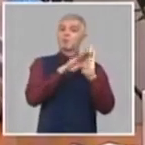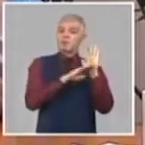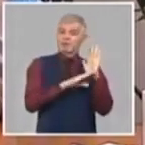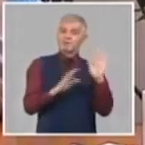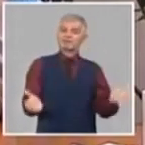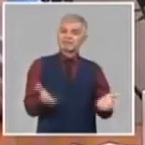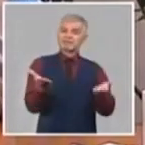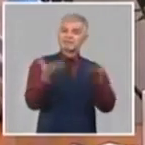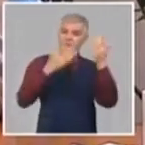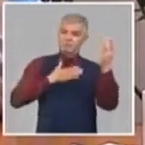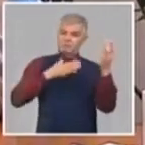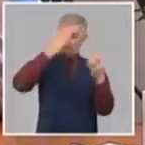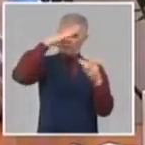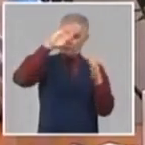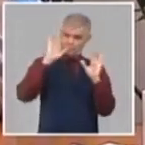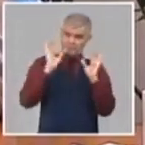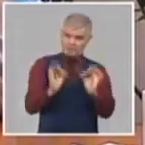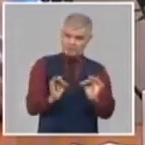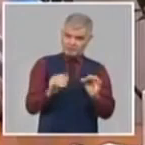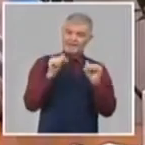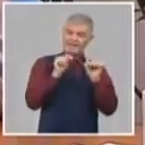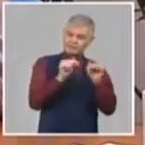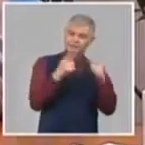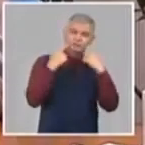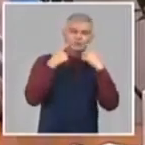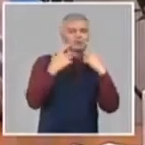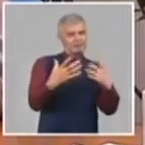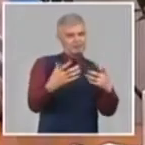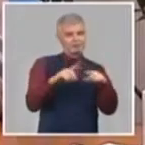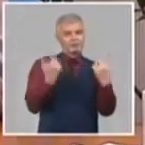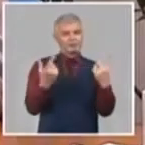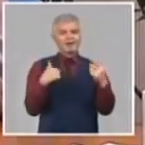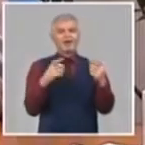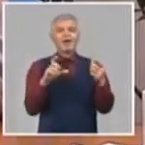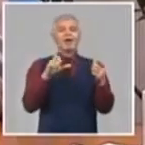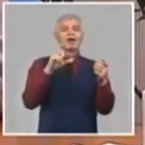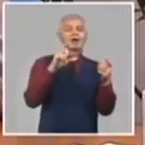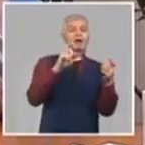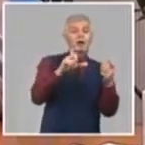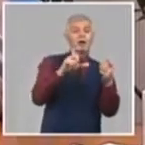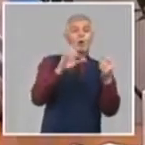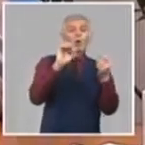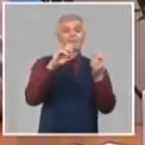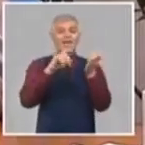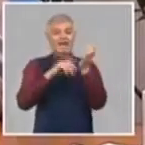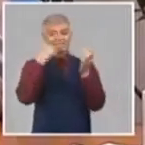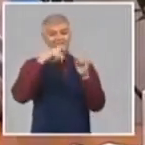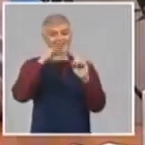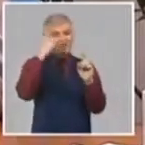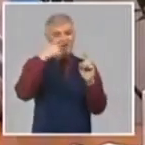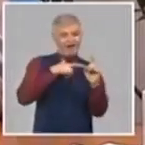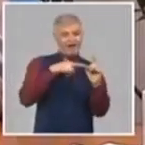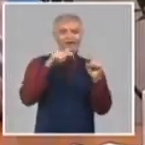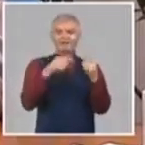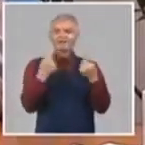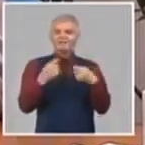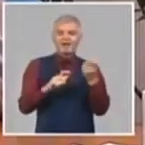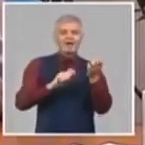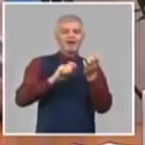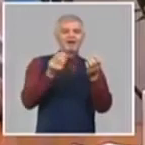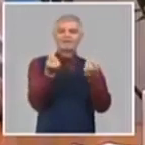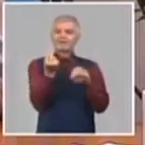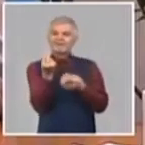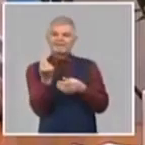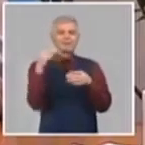desarrollo del país es un elemento importante porque posiciona a la cooperativa de cada crédito, financiamiento, la